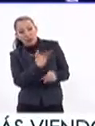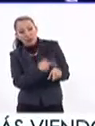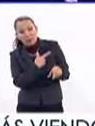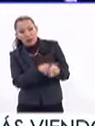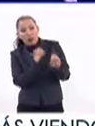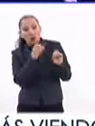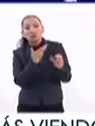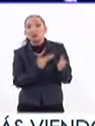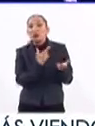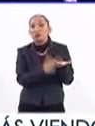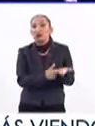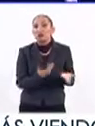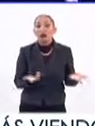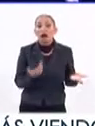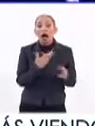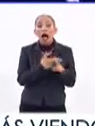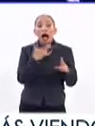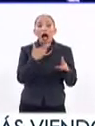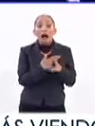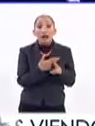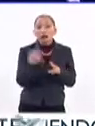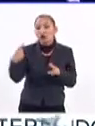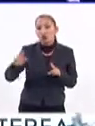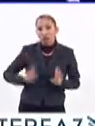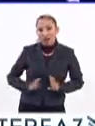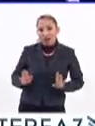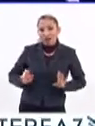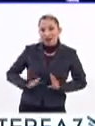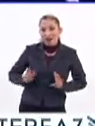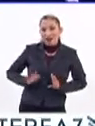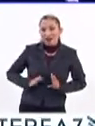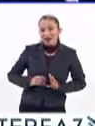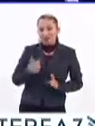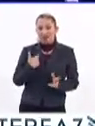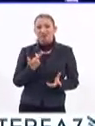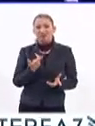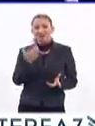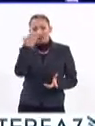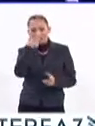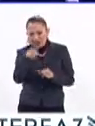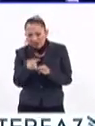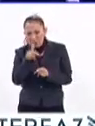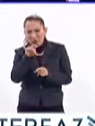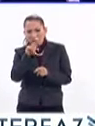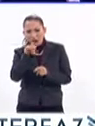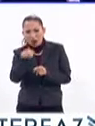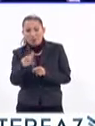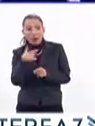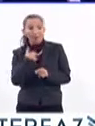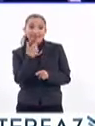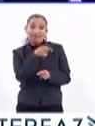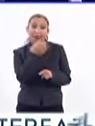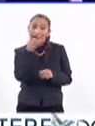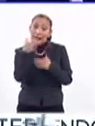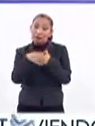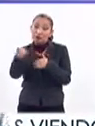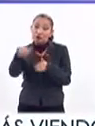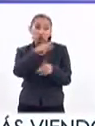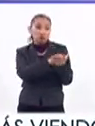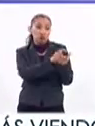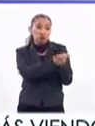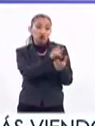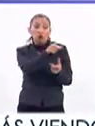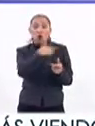o que lo tiene hasta que su pareja no se diagnostica y entonces se le hace el diagnóstico